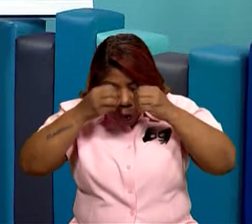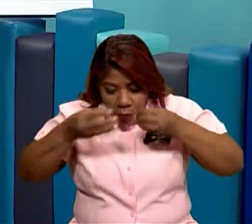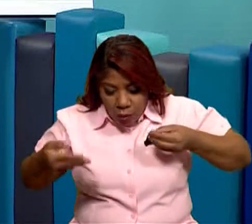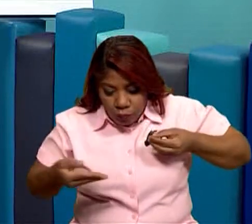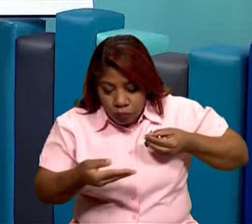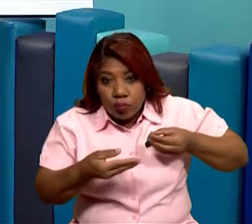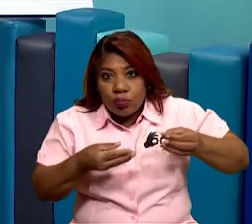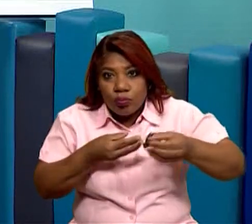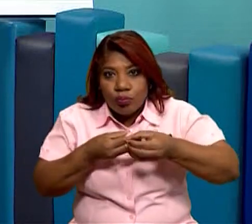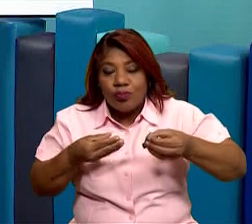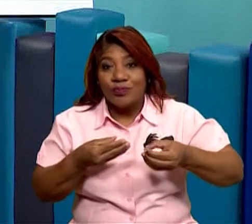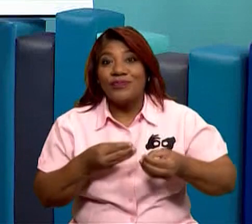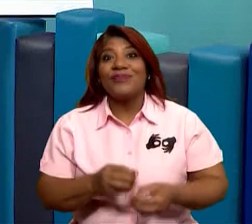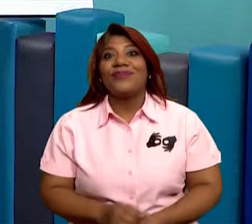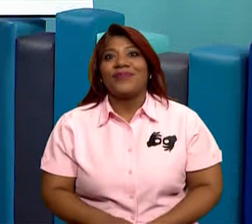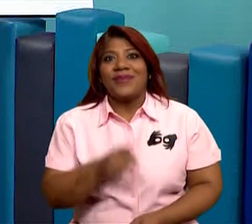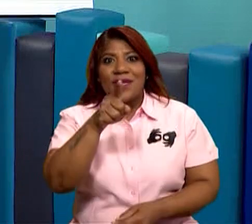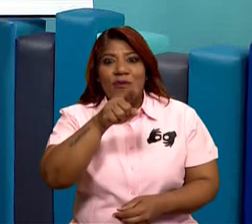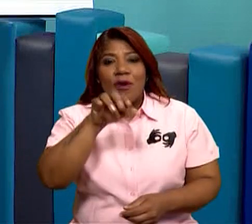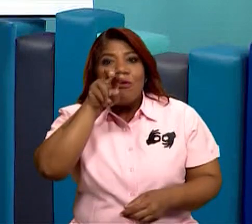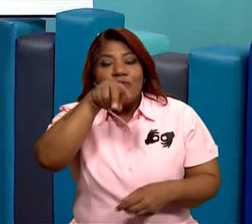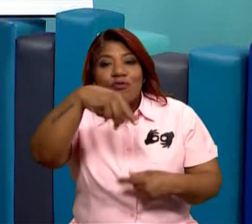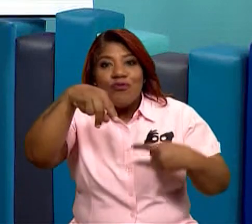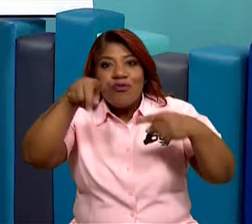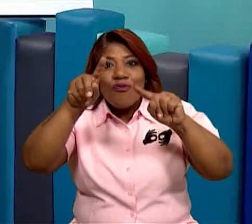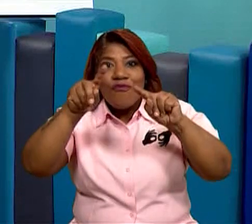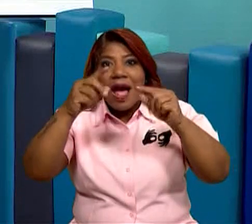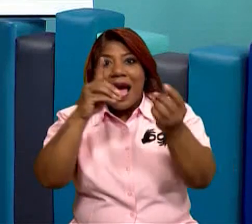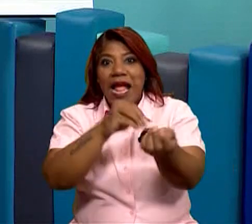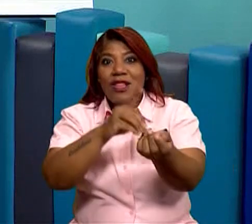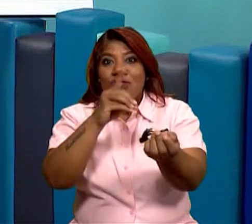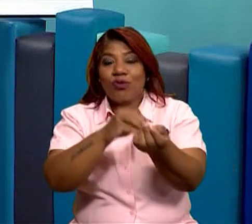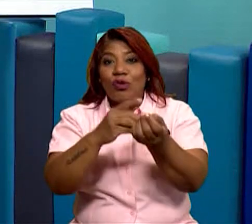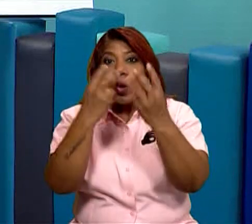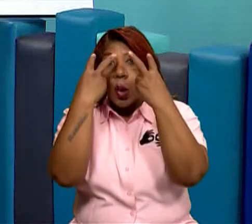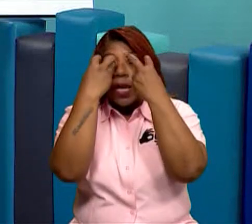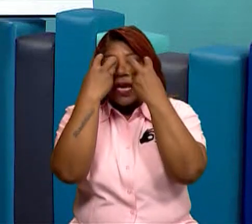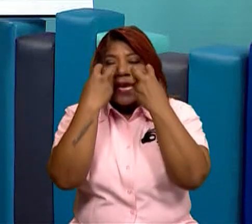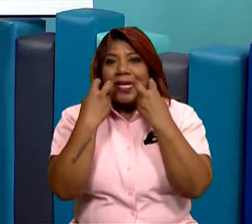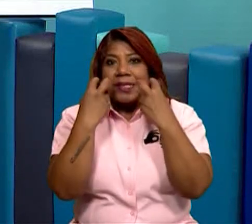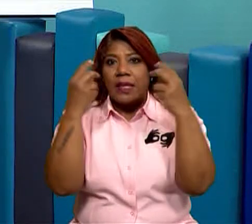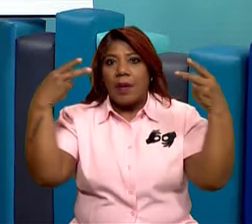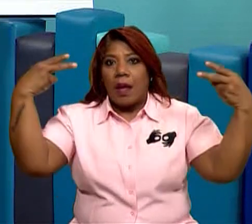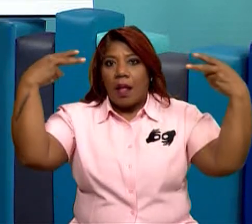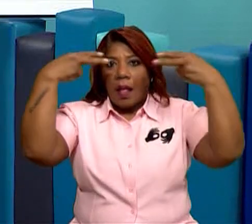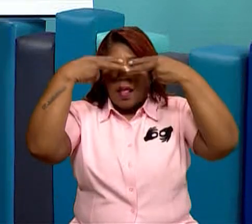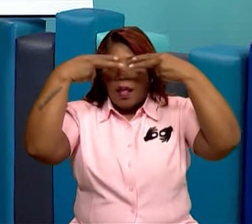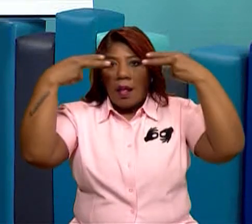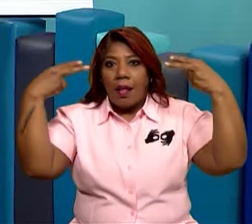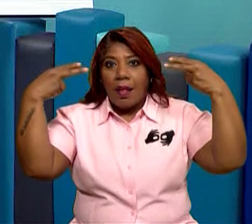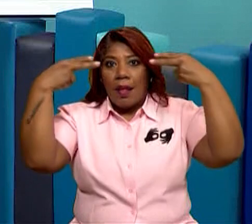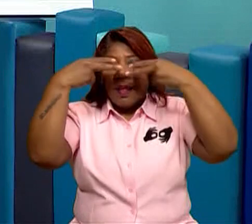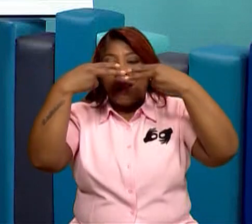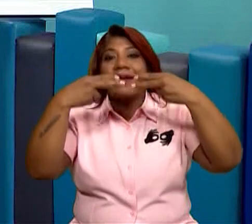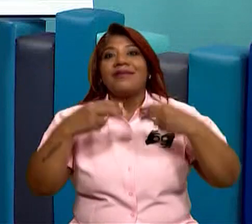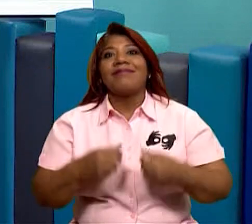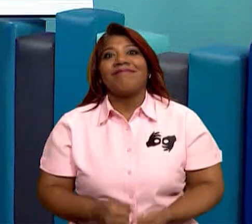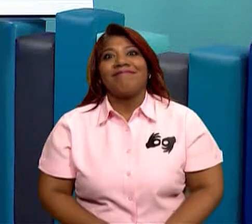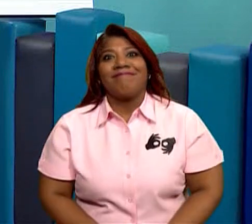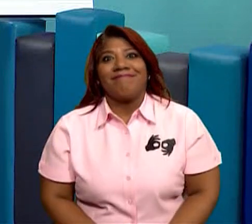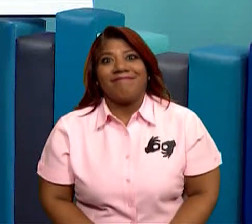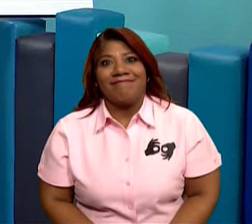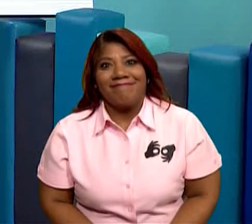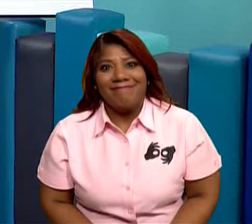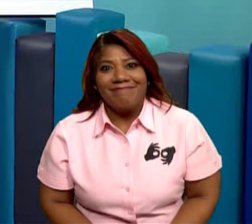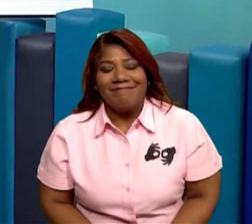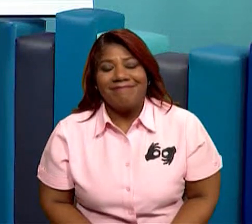gracias. Chicos, ¿escucharon? Él comenzó a trabajar con lo que eran los lentes, que es para poder ver